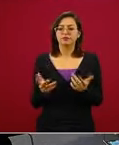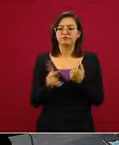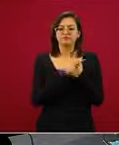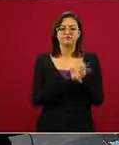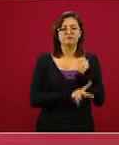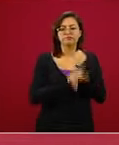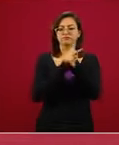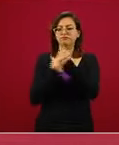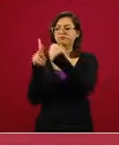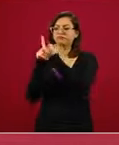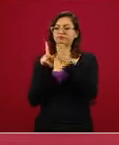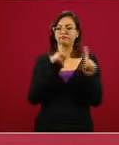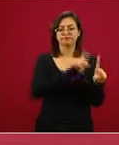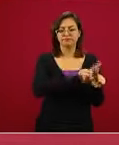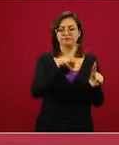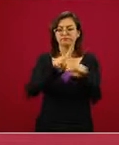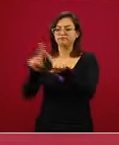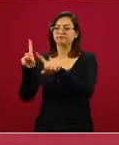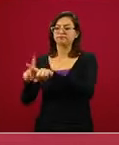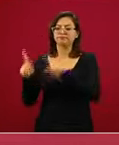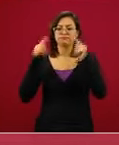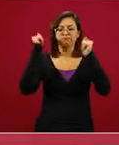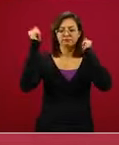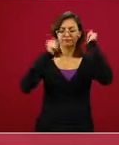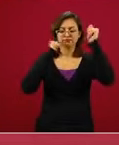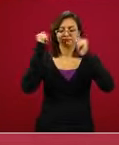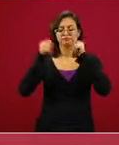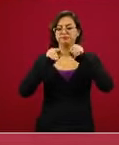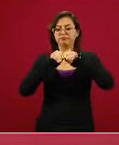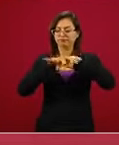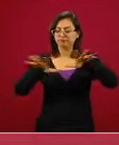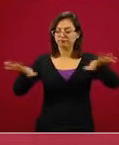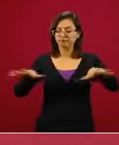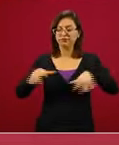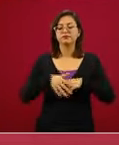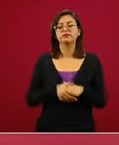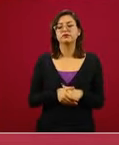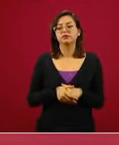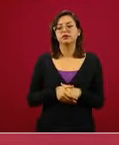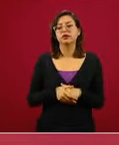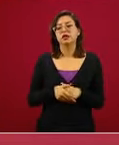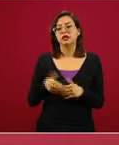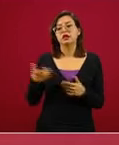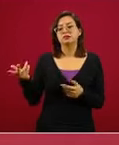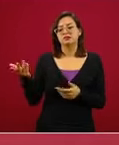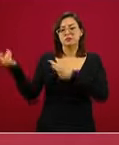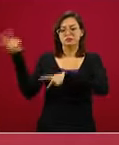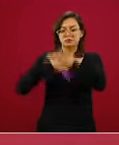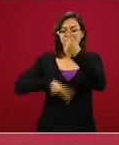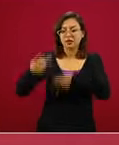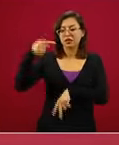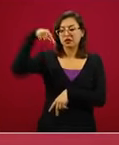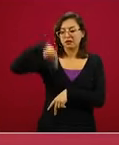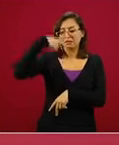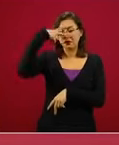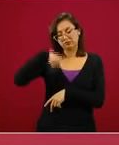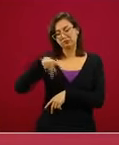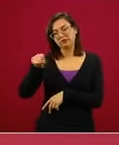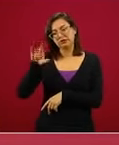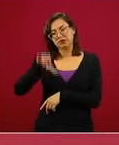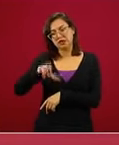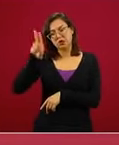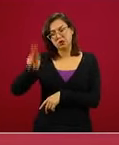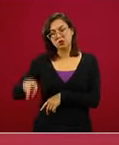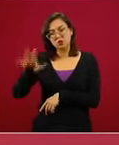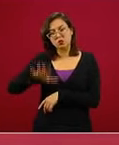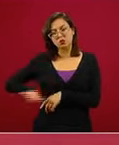países que son emisores de turismo hacia México principalmente hacia la zona de Cancún y Riviera Maya y que también nos